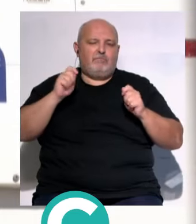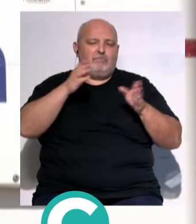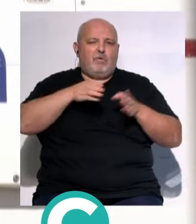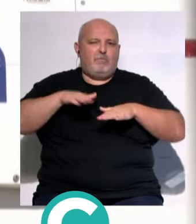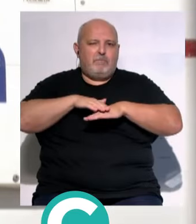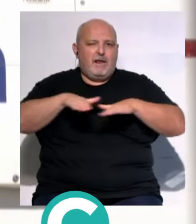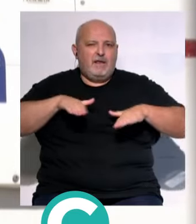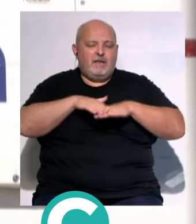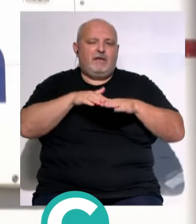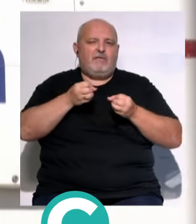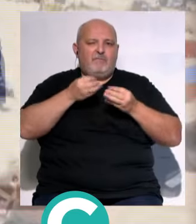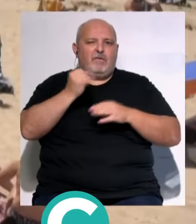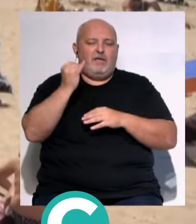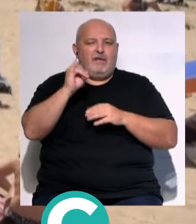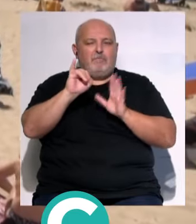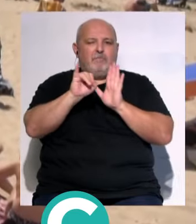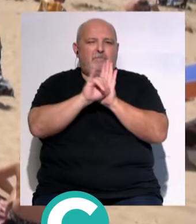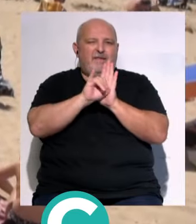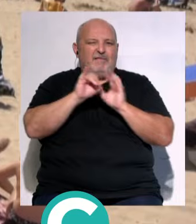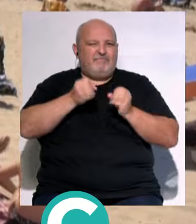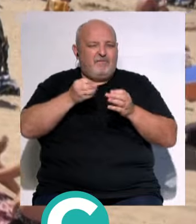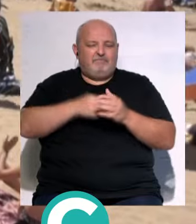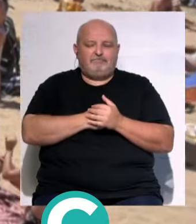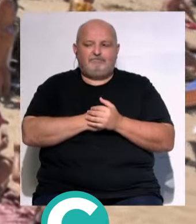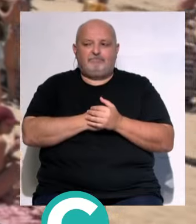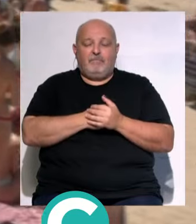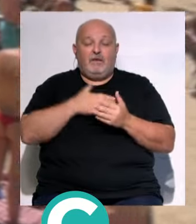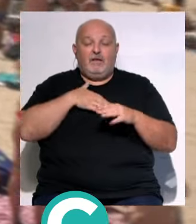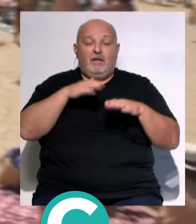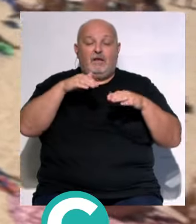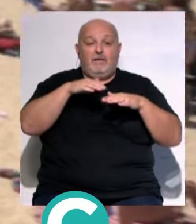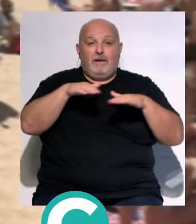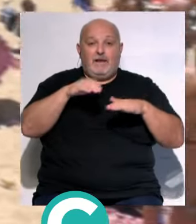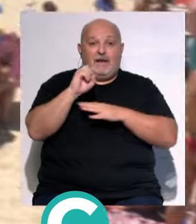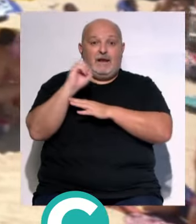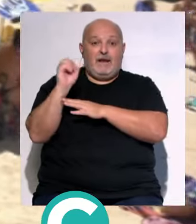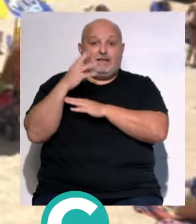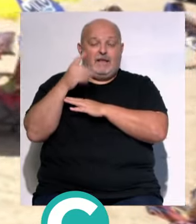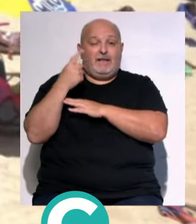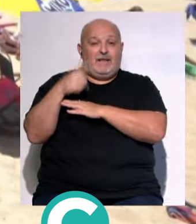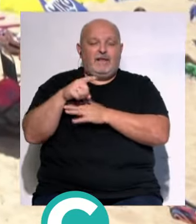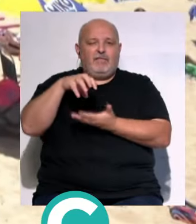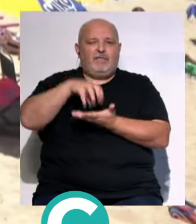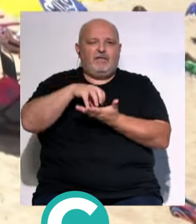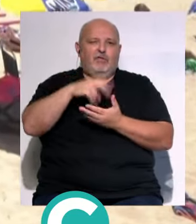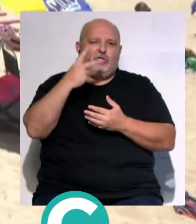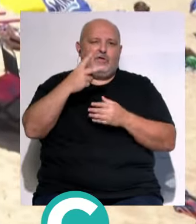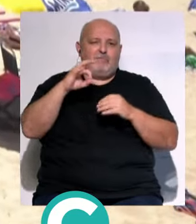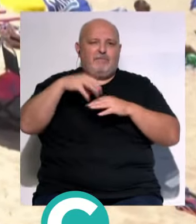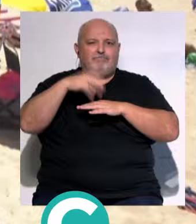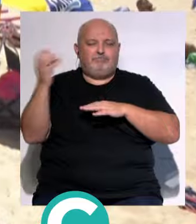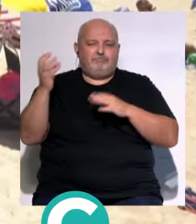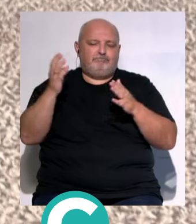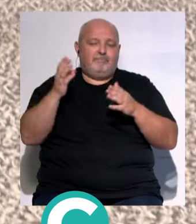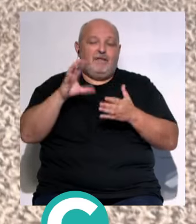integrada y puntos de información turística. En relación a los módulos en la playa de La Caleta... ...estarán disponibles el central y dos desmontables.